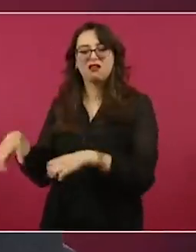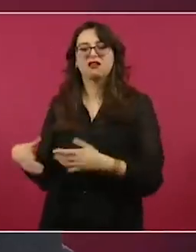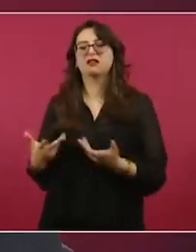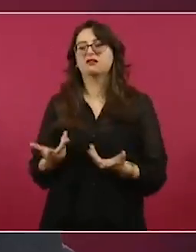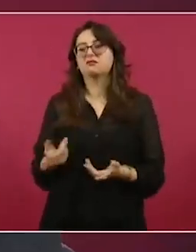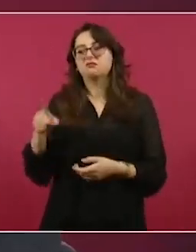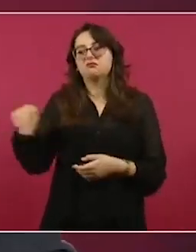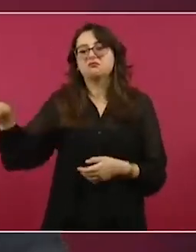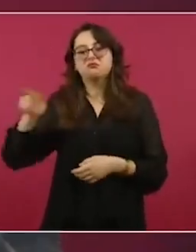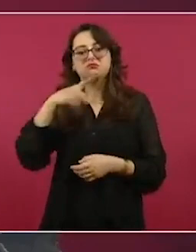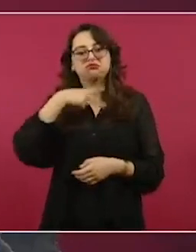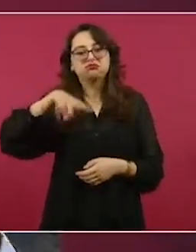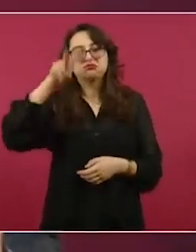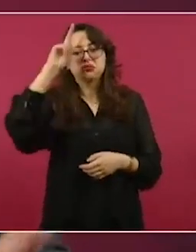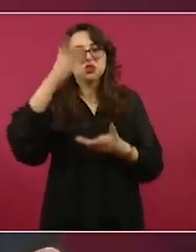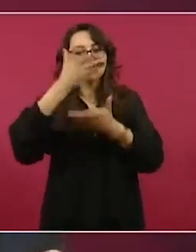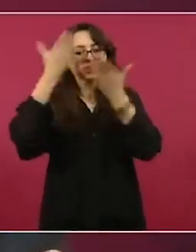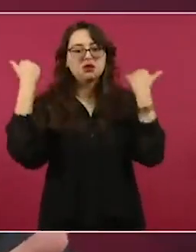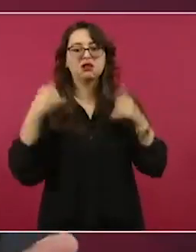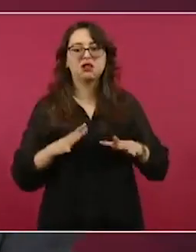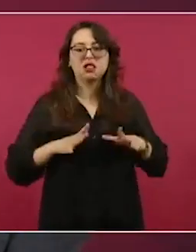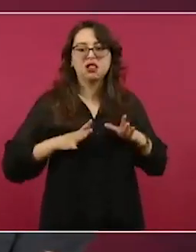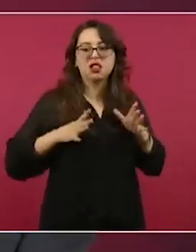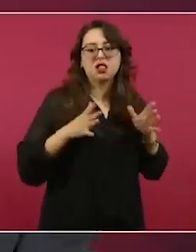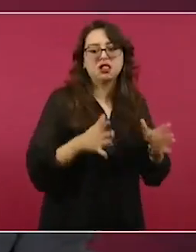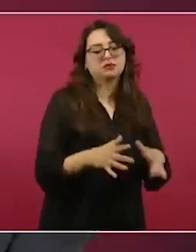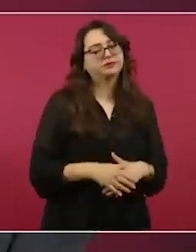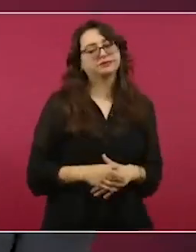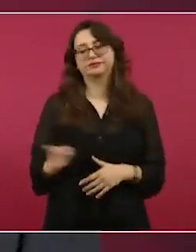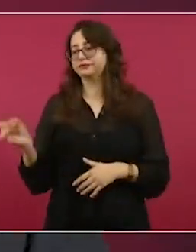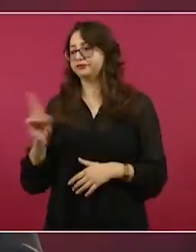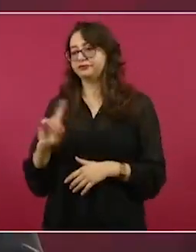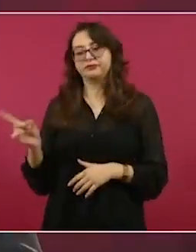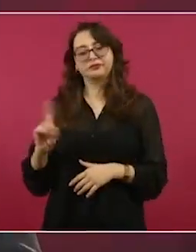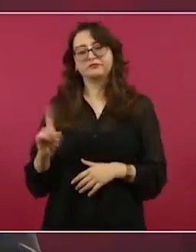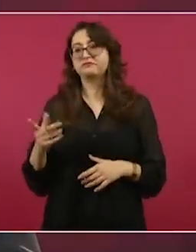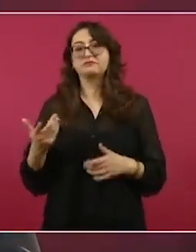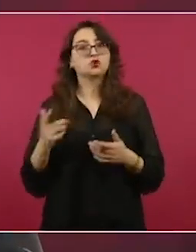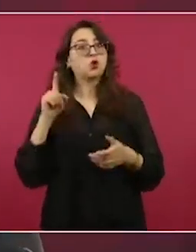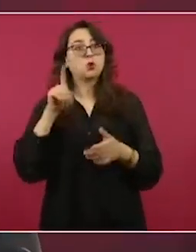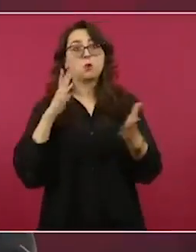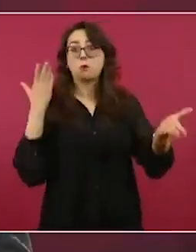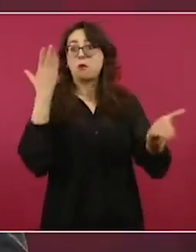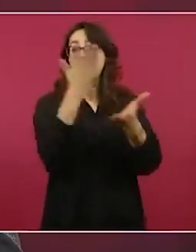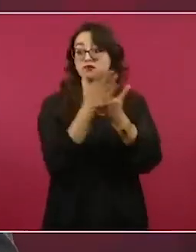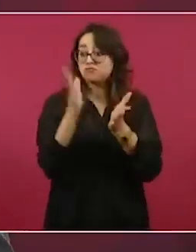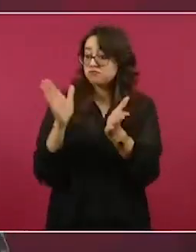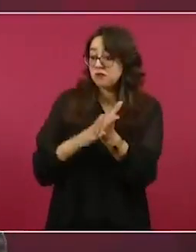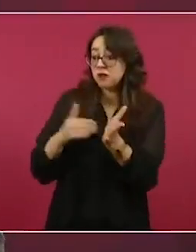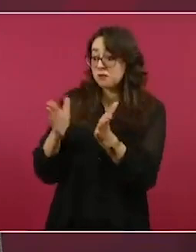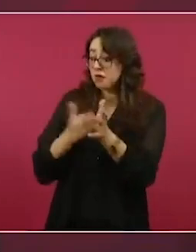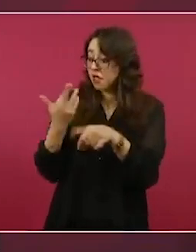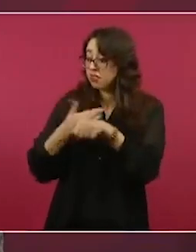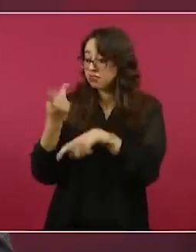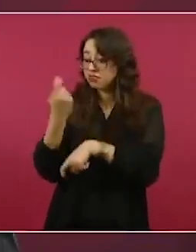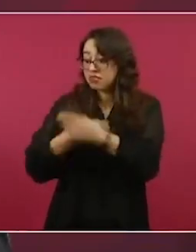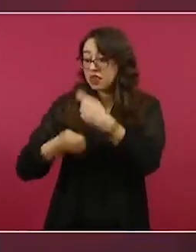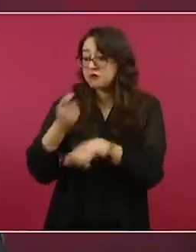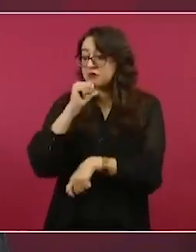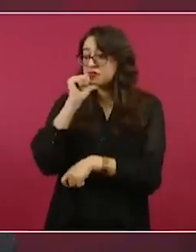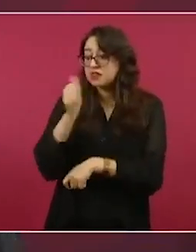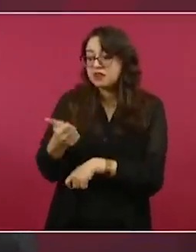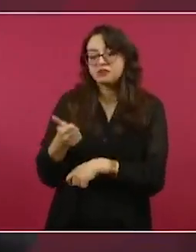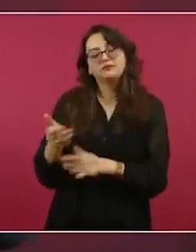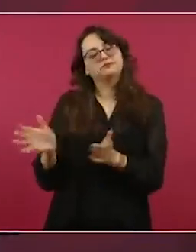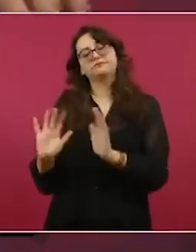en otro sentido. Si lo haces por la vía documental, sí, la aplicación. Si llegas por la vía irregular, es más